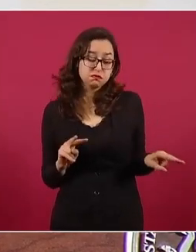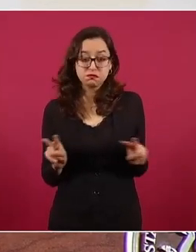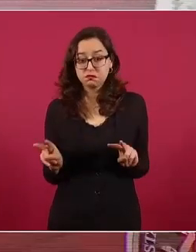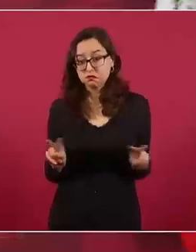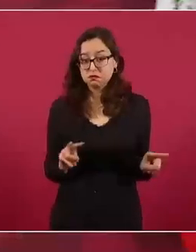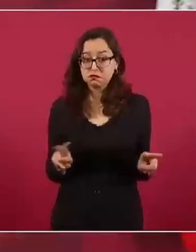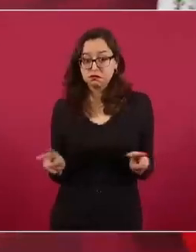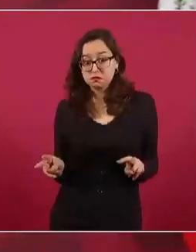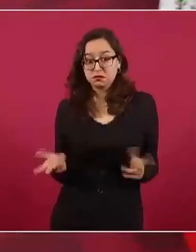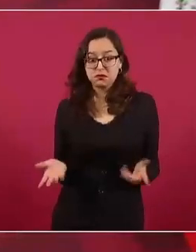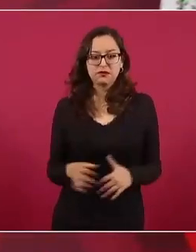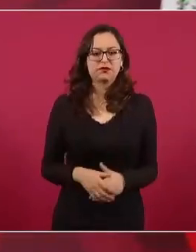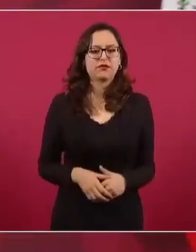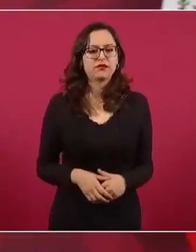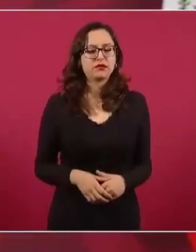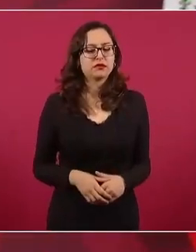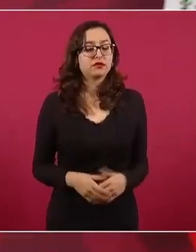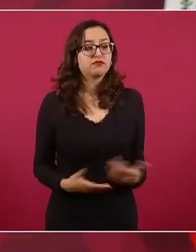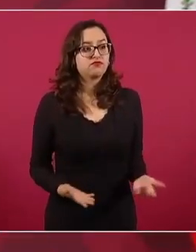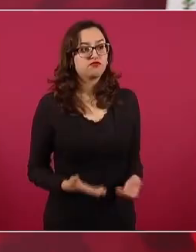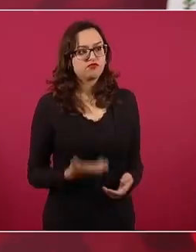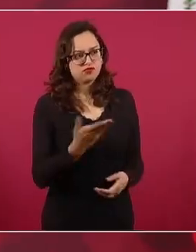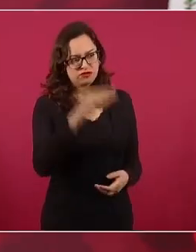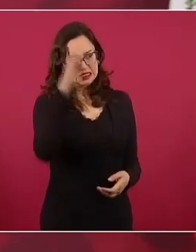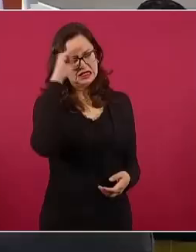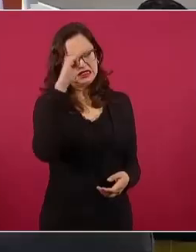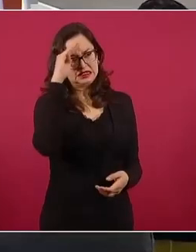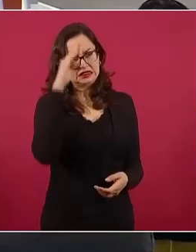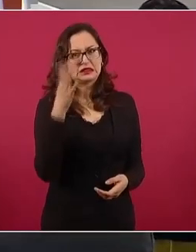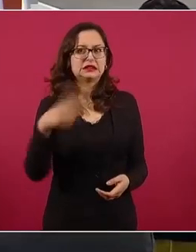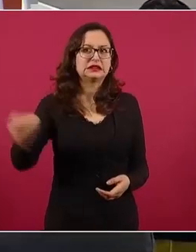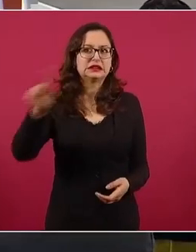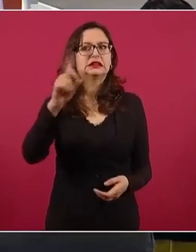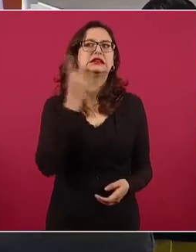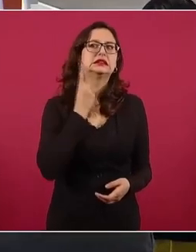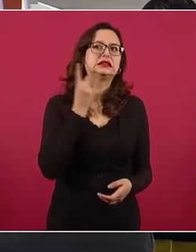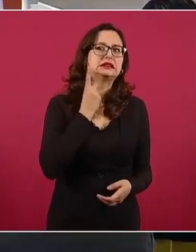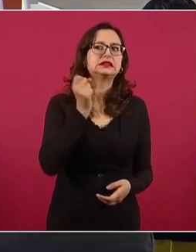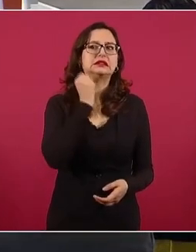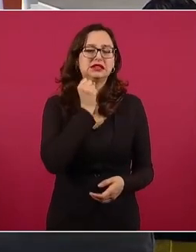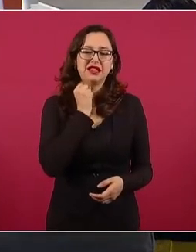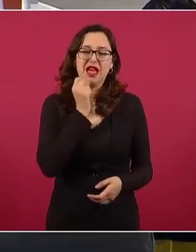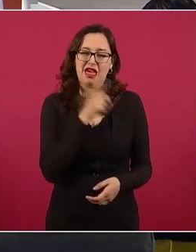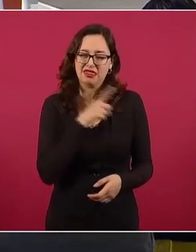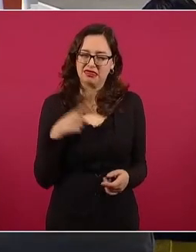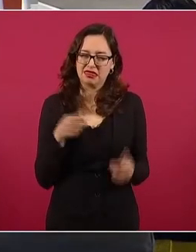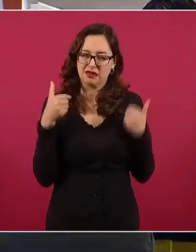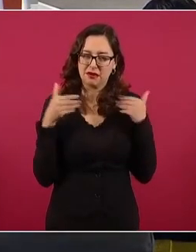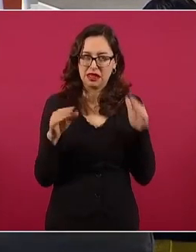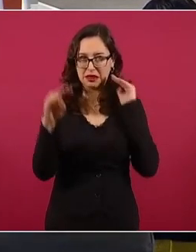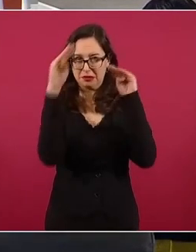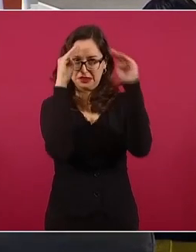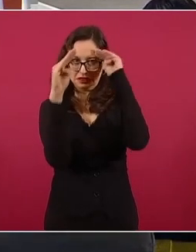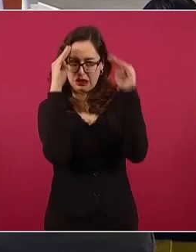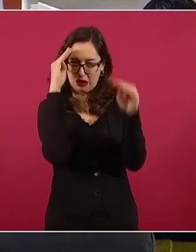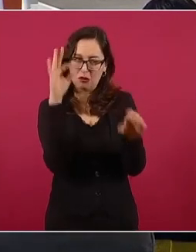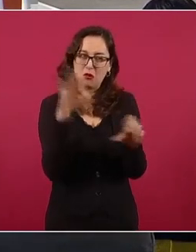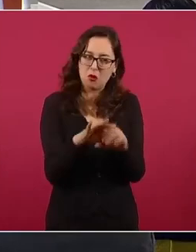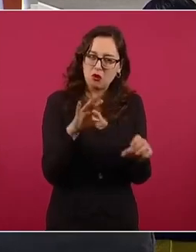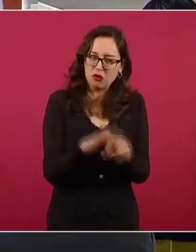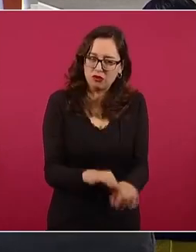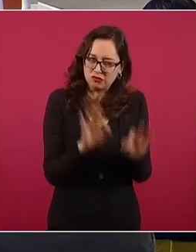¿Llamaría la oposición a rectificar su voto para la reforma electoral? Sí,